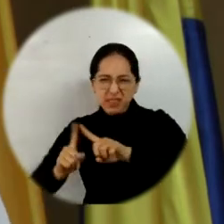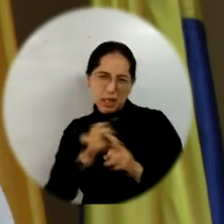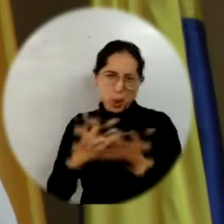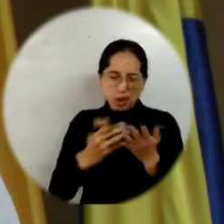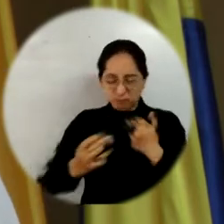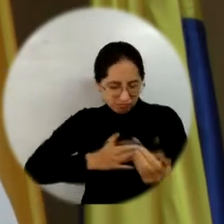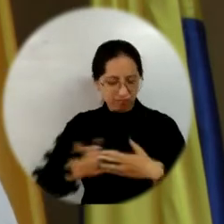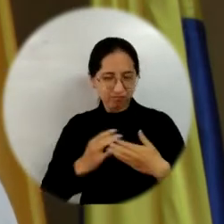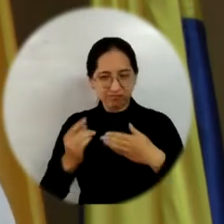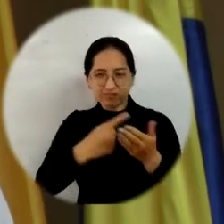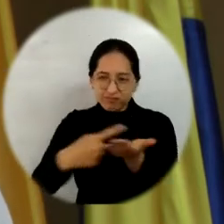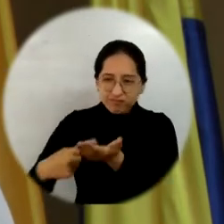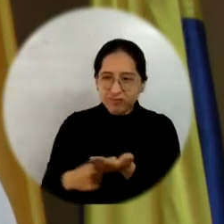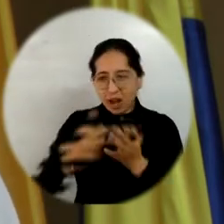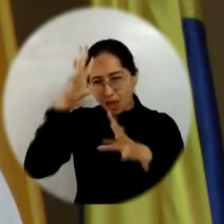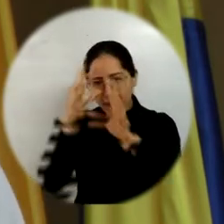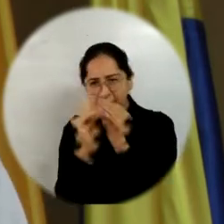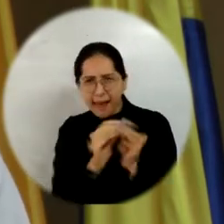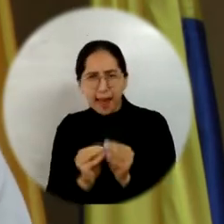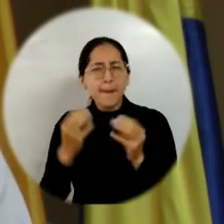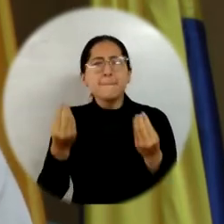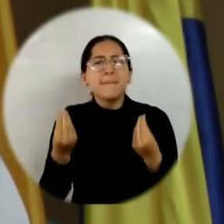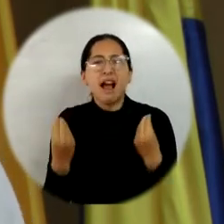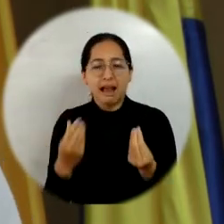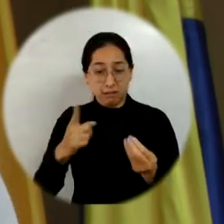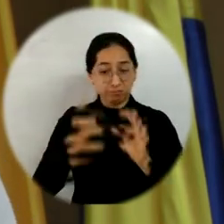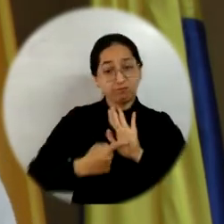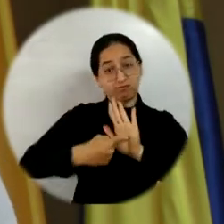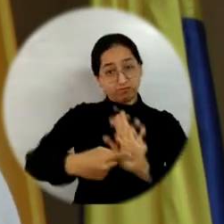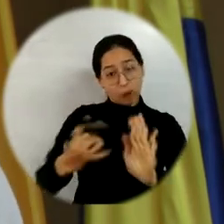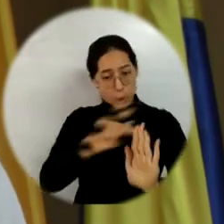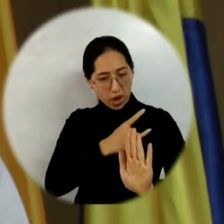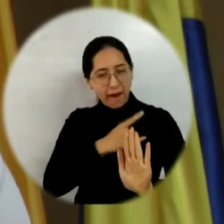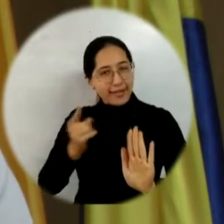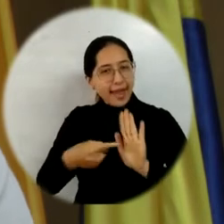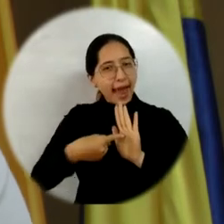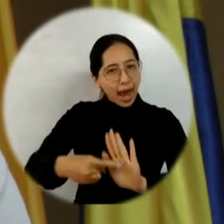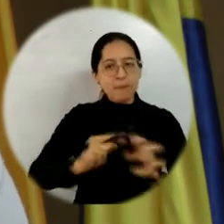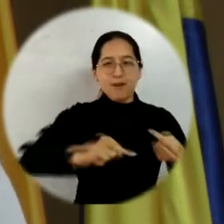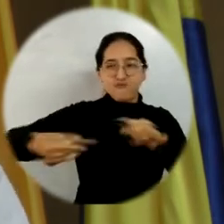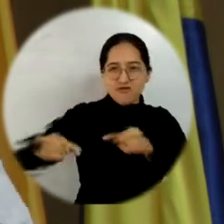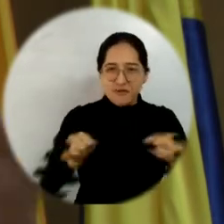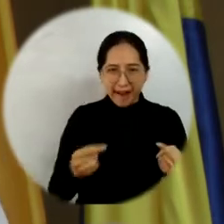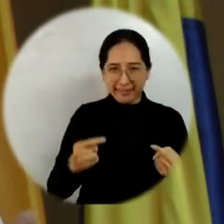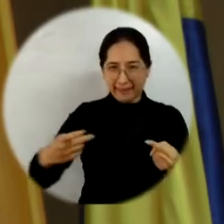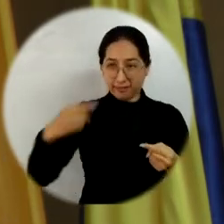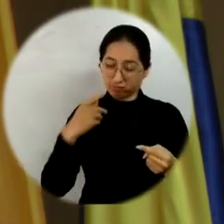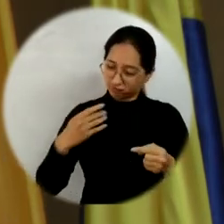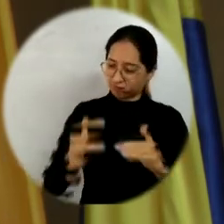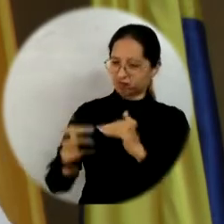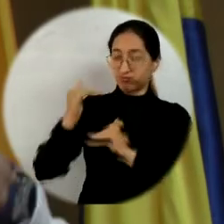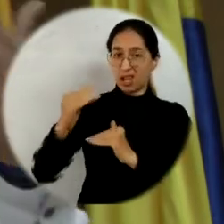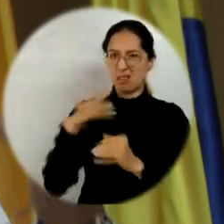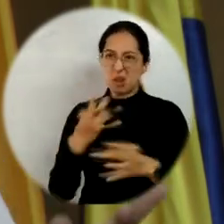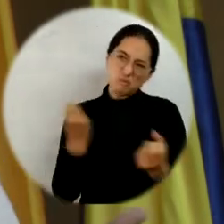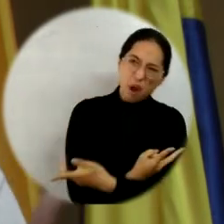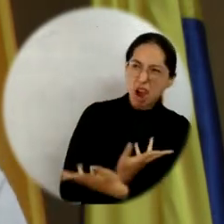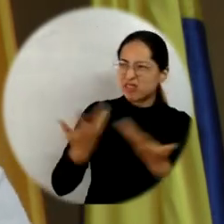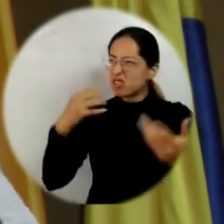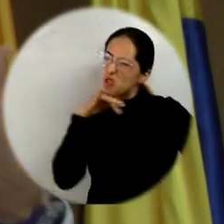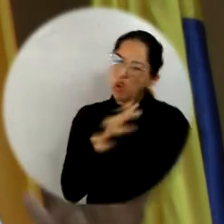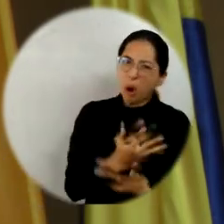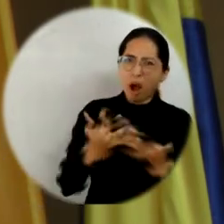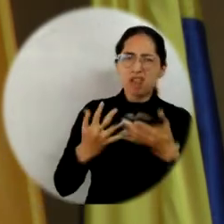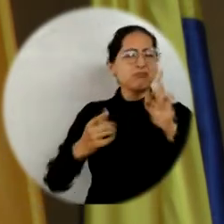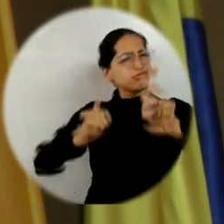marco de un diálogo respetuoso y constructivo para dar ejemplos de que la universidad tiene que ser ejemplos de debate con altura, no de ningún tipo de